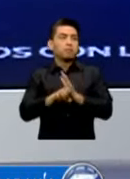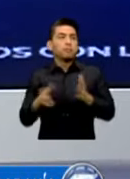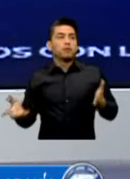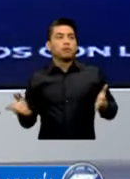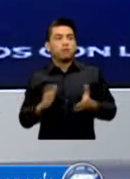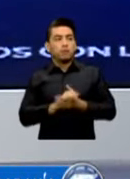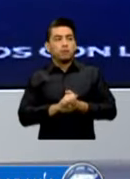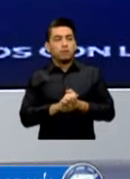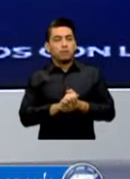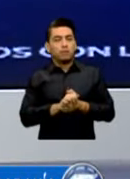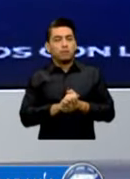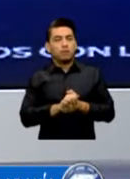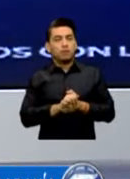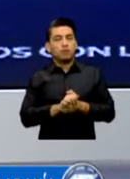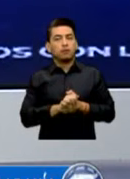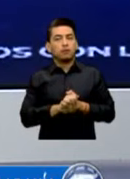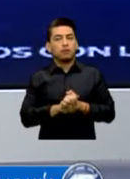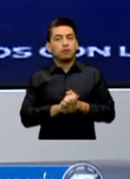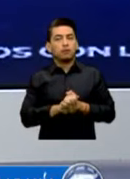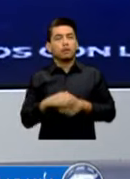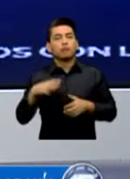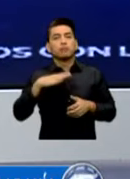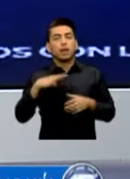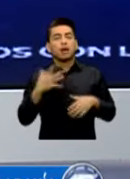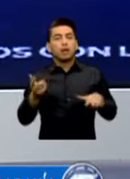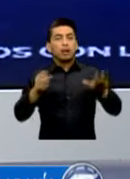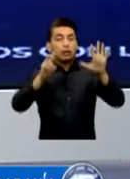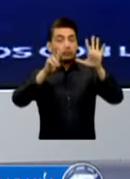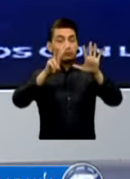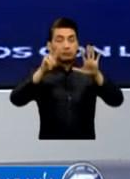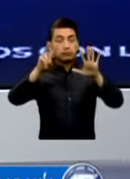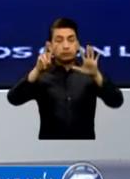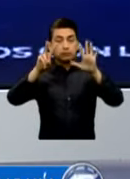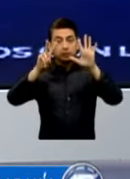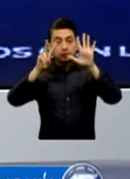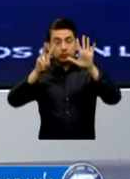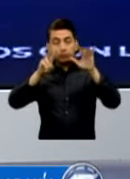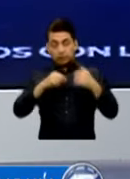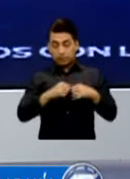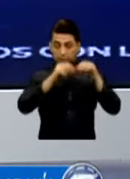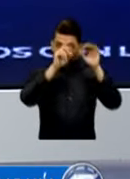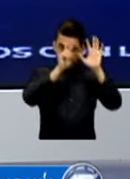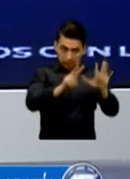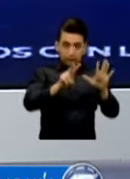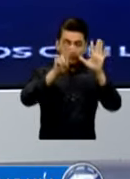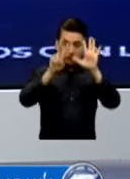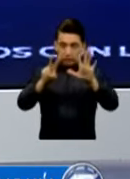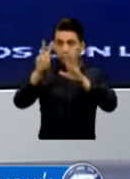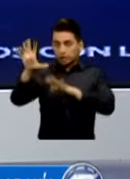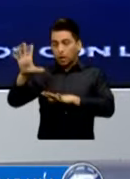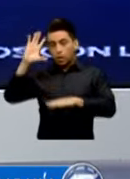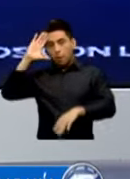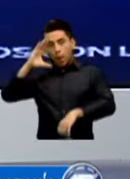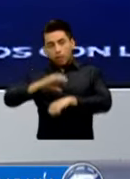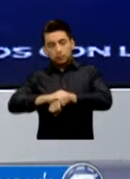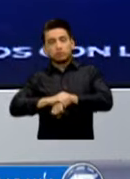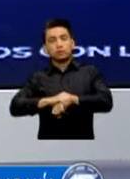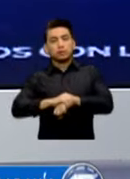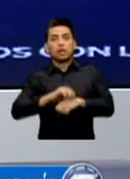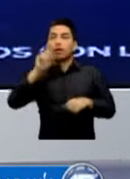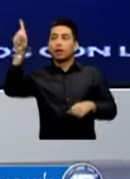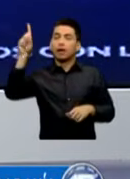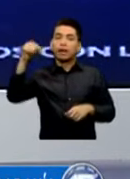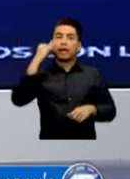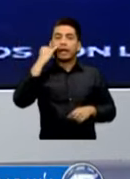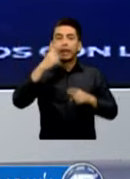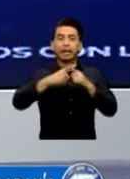El que involucra Más de 775 Policías En el Área de Chihuahua Y